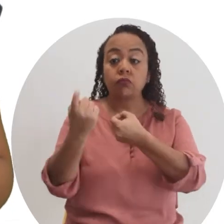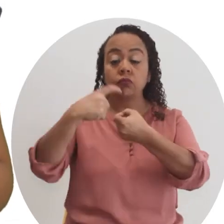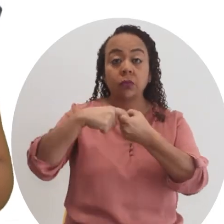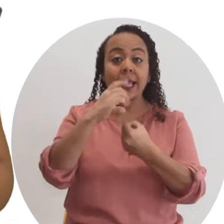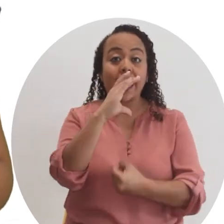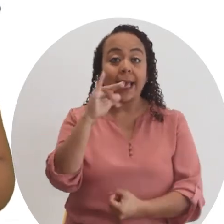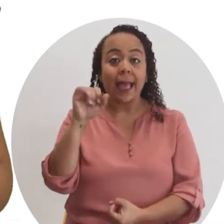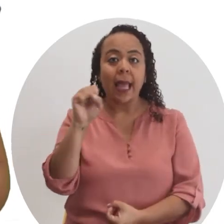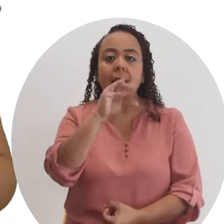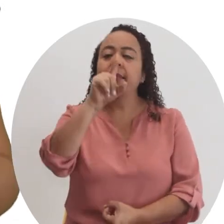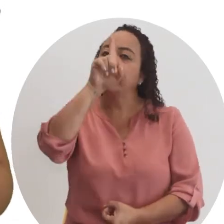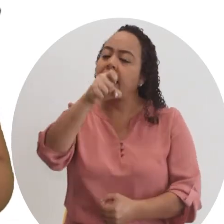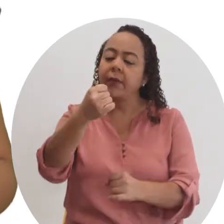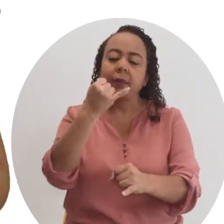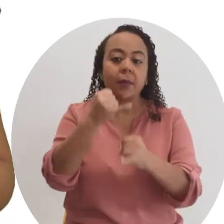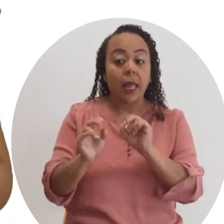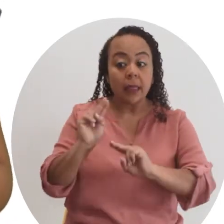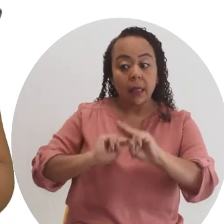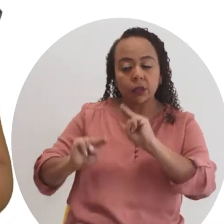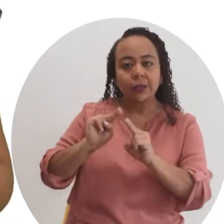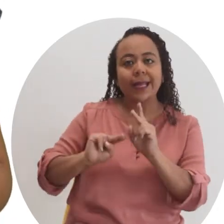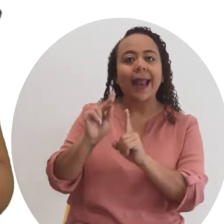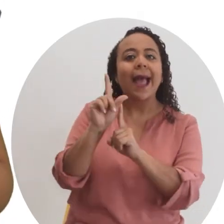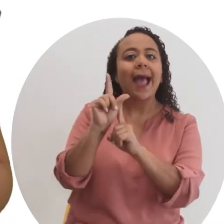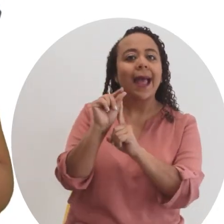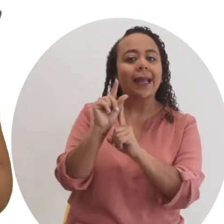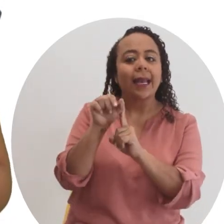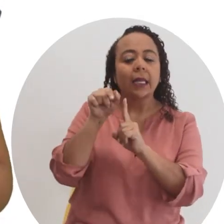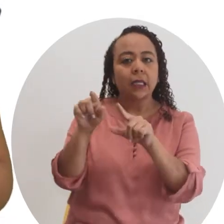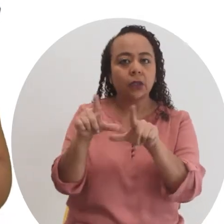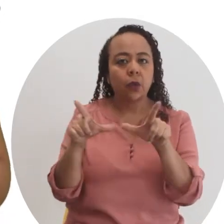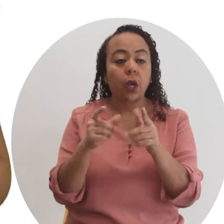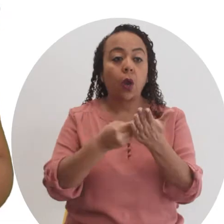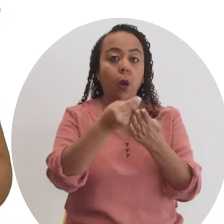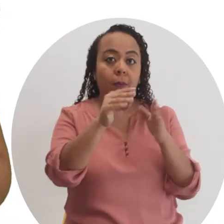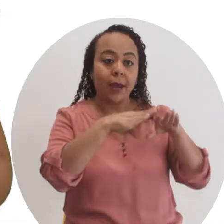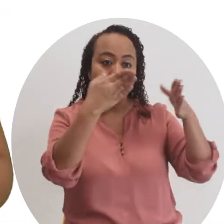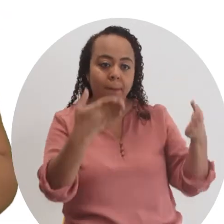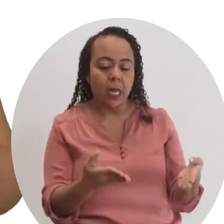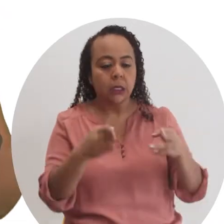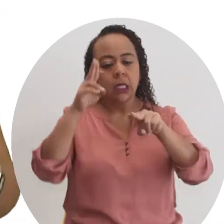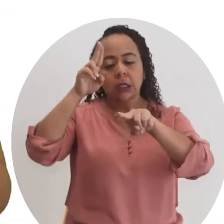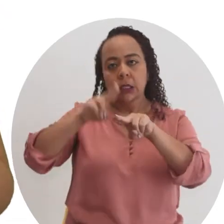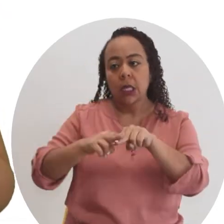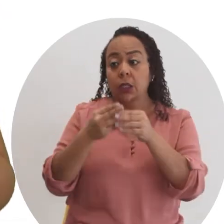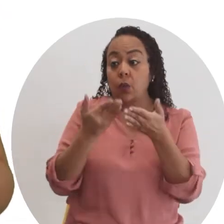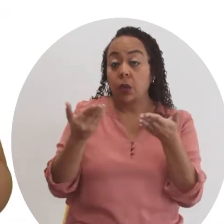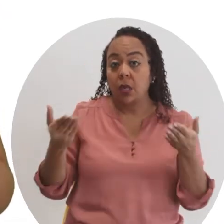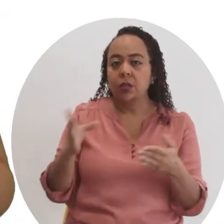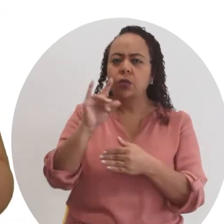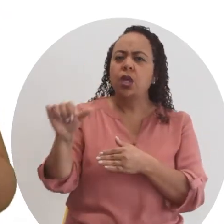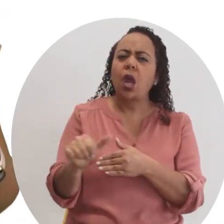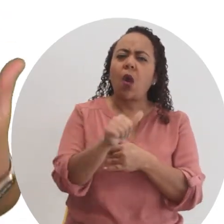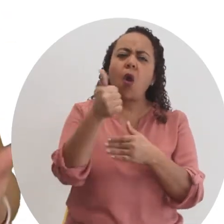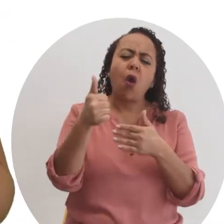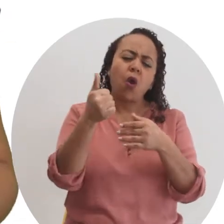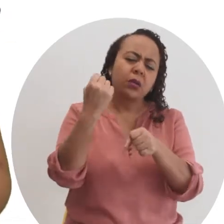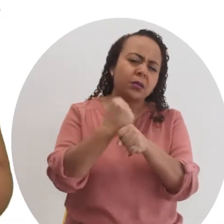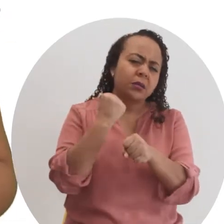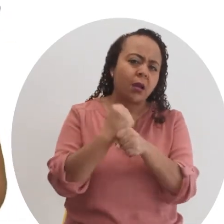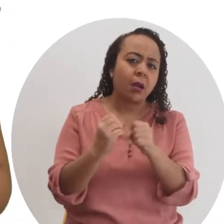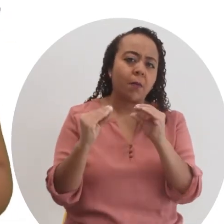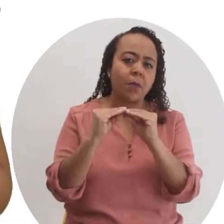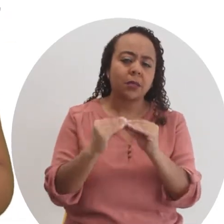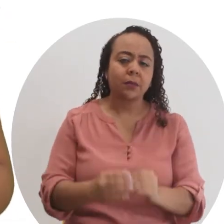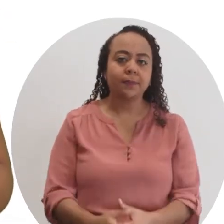van a inscribirse en la caja y tienen que terminar de negociar el alquiler del local, comprar las mesas, las sillas, utensilios y otras muchas